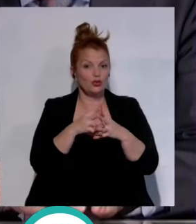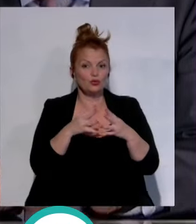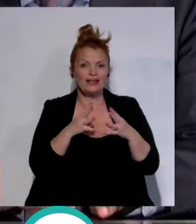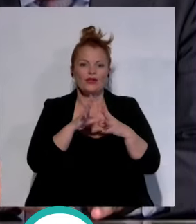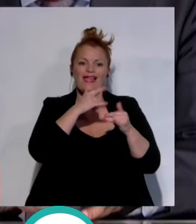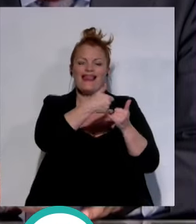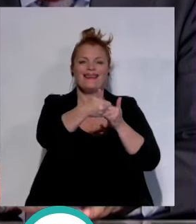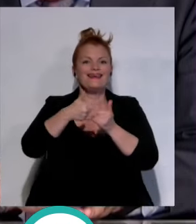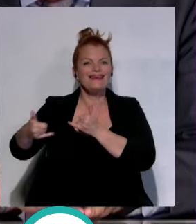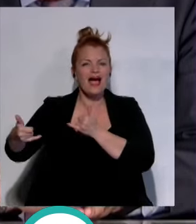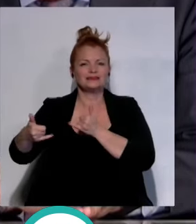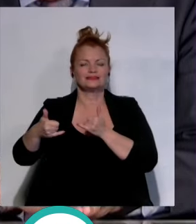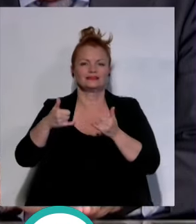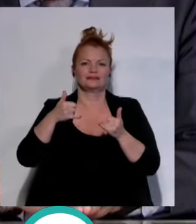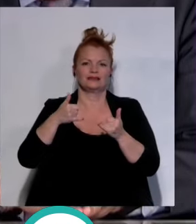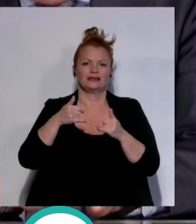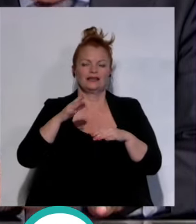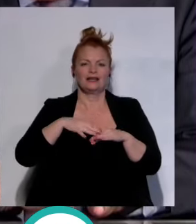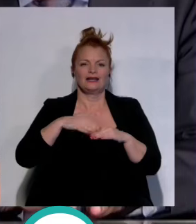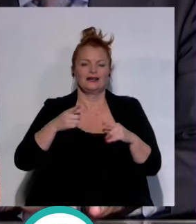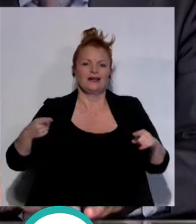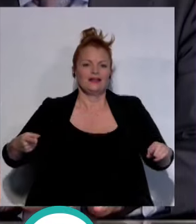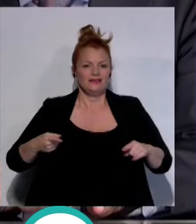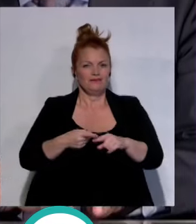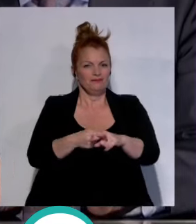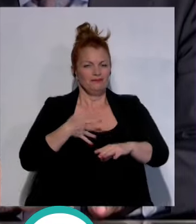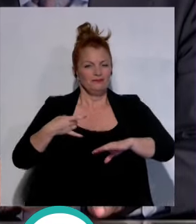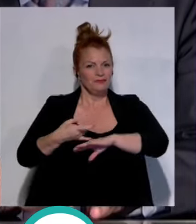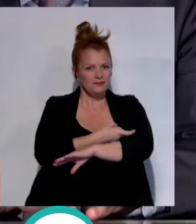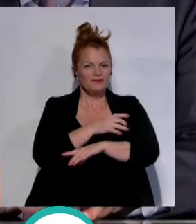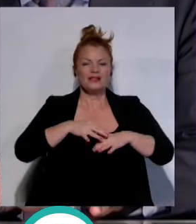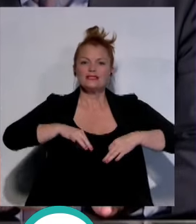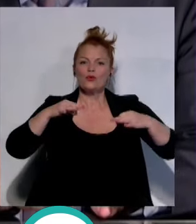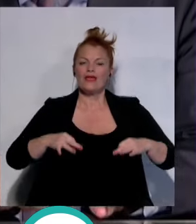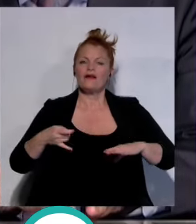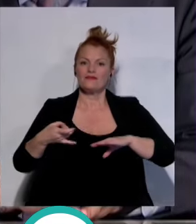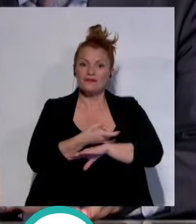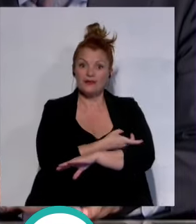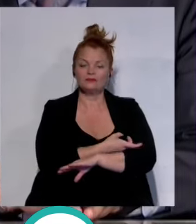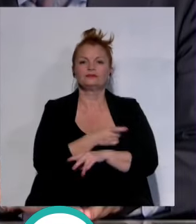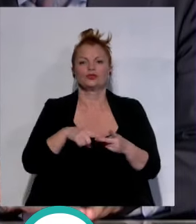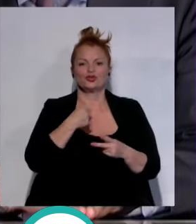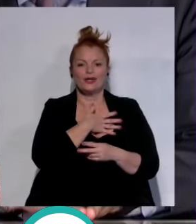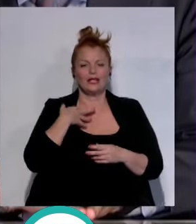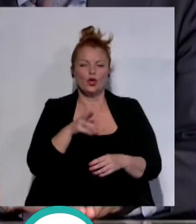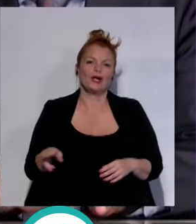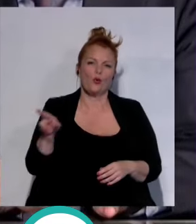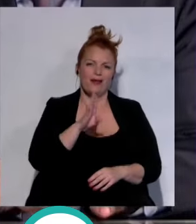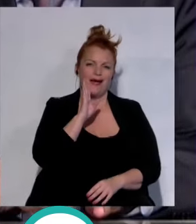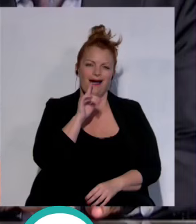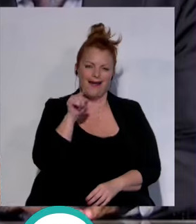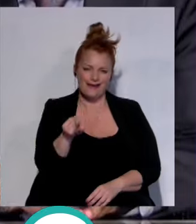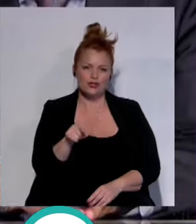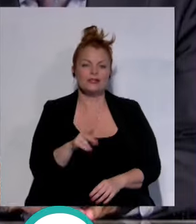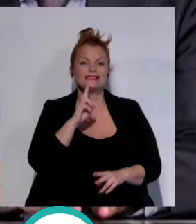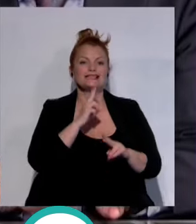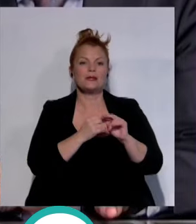líneas y de trazado del ferrocarril, de seguridad del ferrocarril, pues evidentemente yo quiero recuperar eso. Que